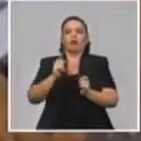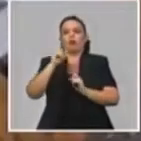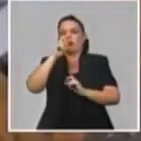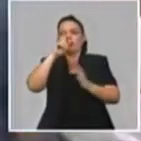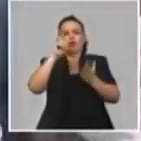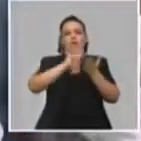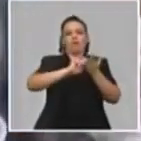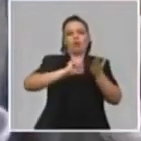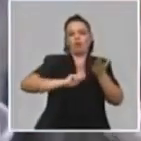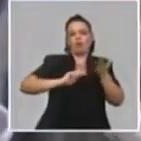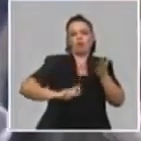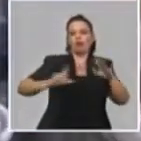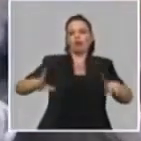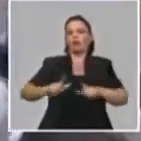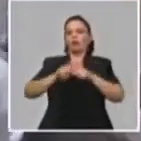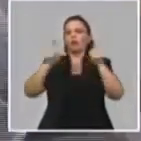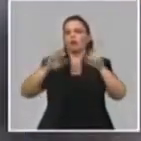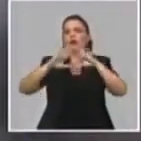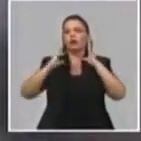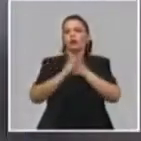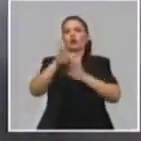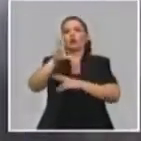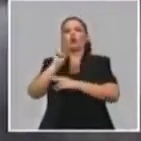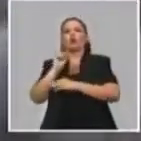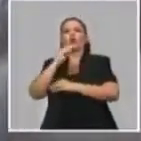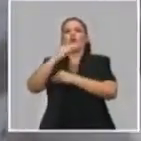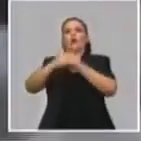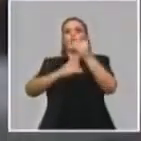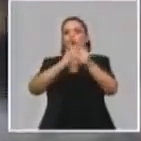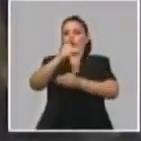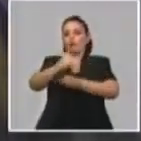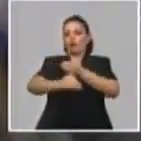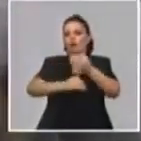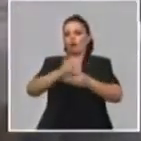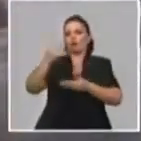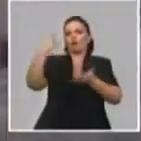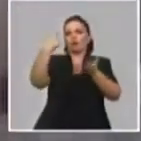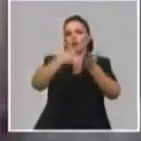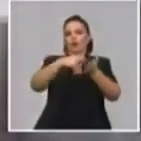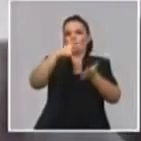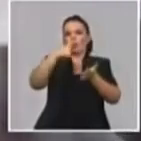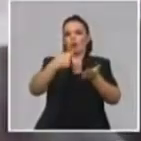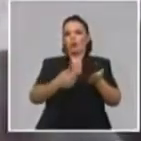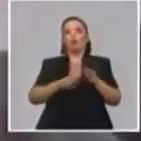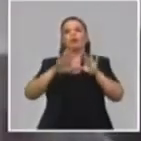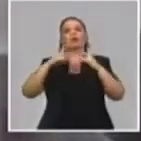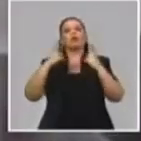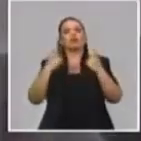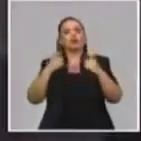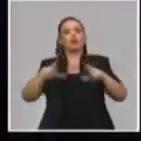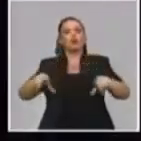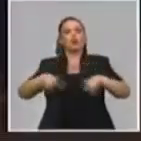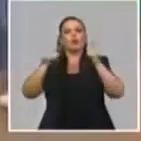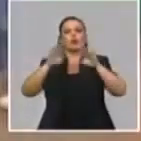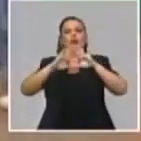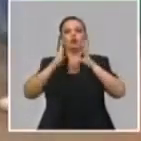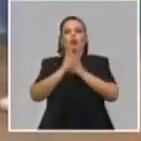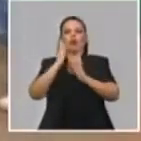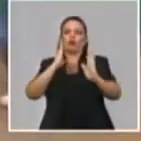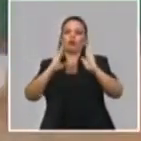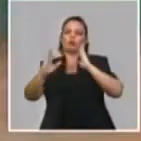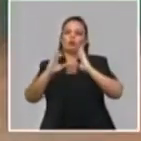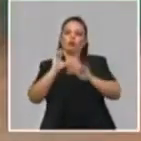implementación del nuevo proceso de capturación, debemos asegurar los tiempos de entregas previstos y minimizar